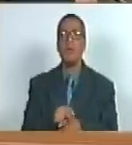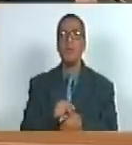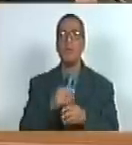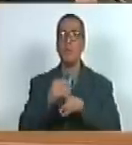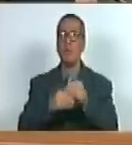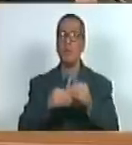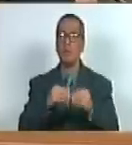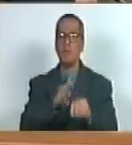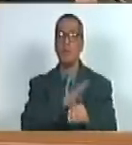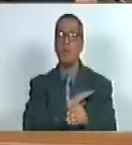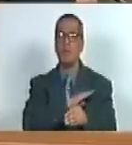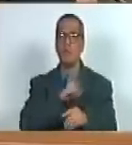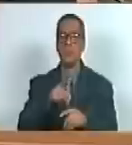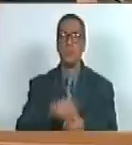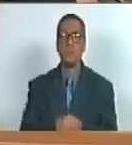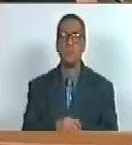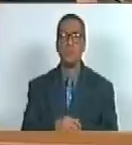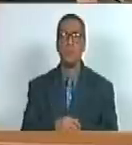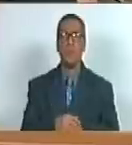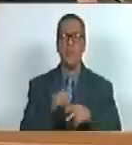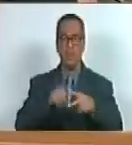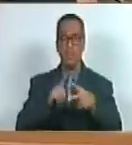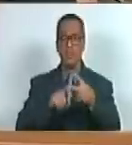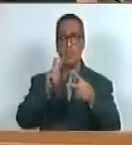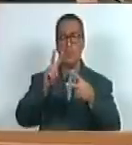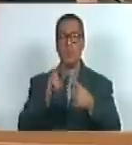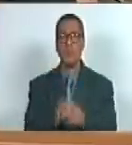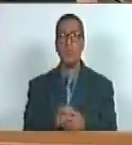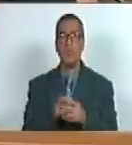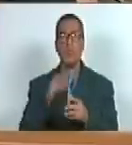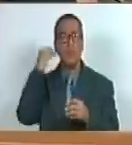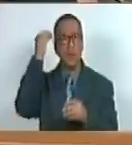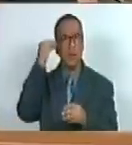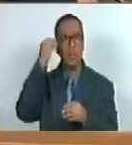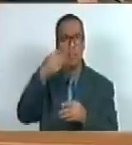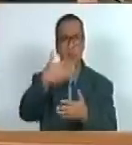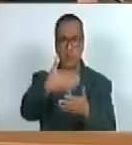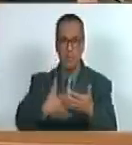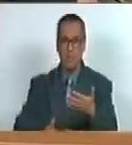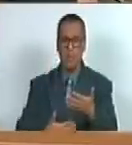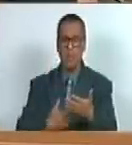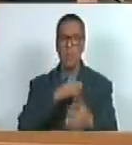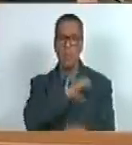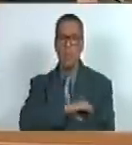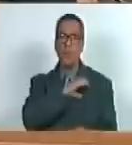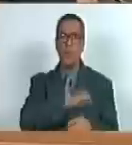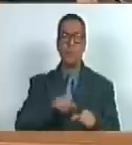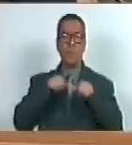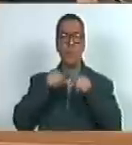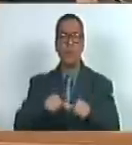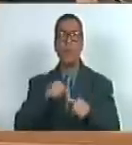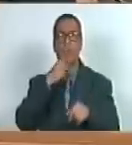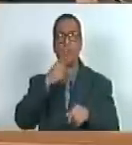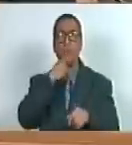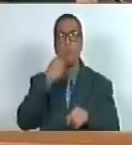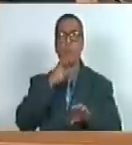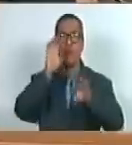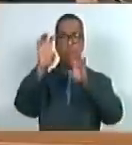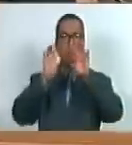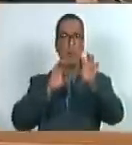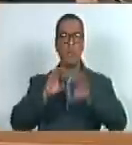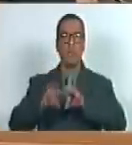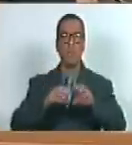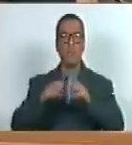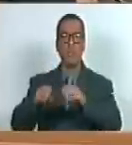ámbito de su competencia segundo considerar el informe presentado por la Comisión Permanente Política Exterior